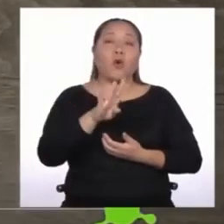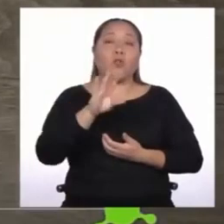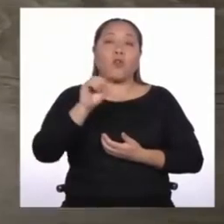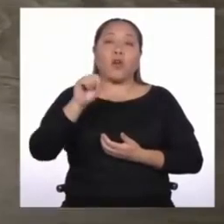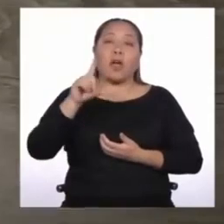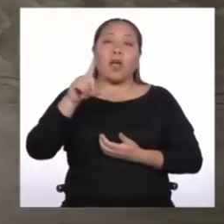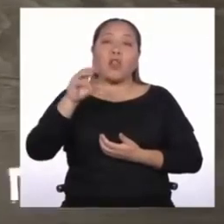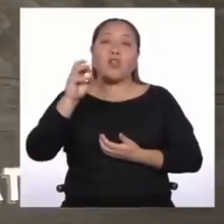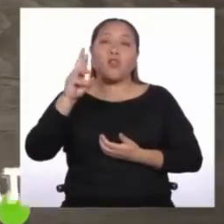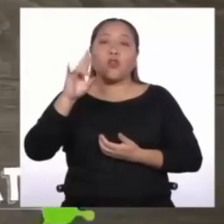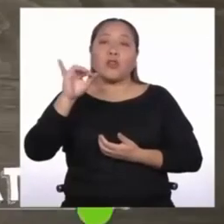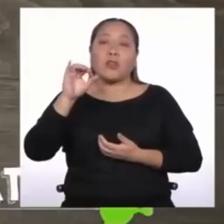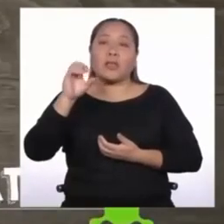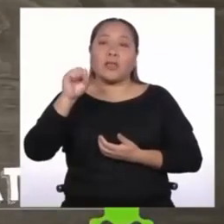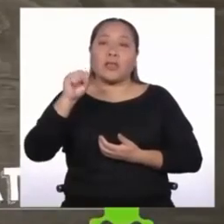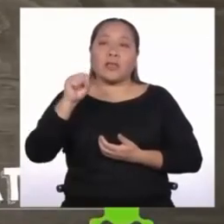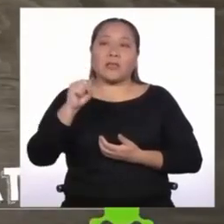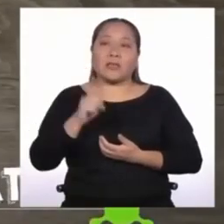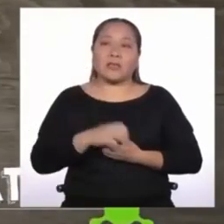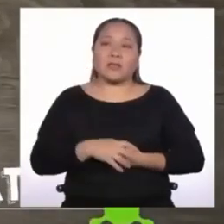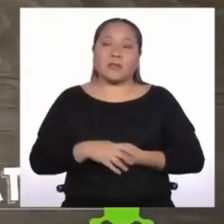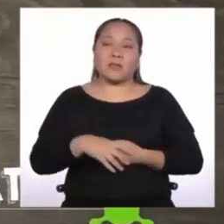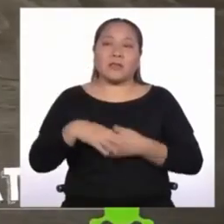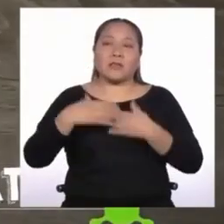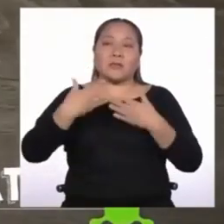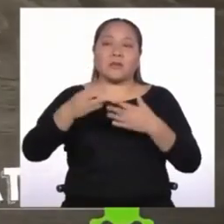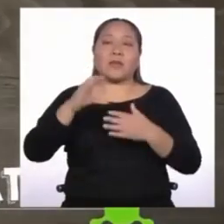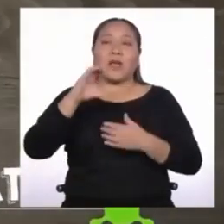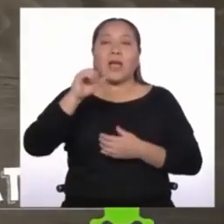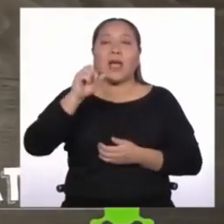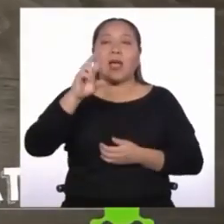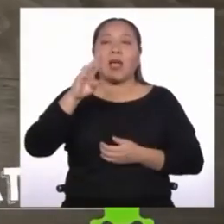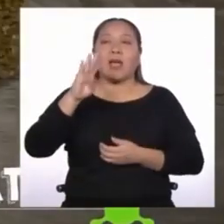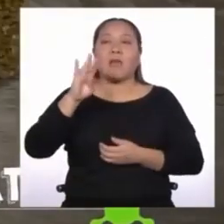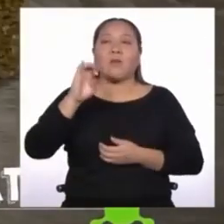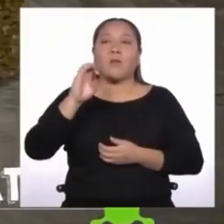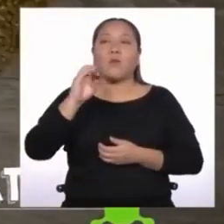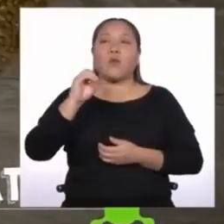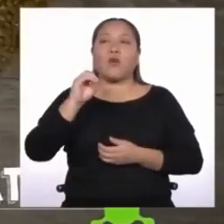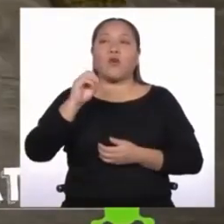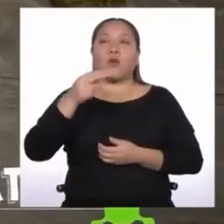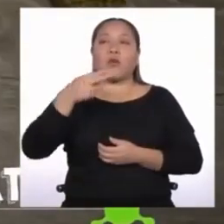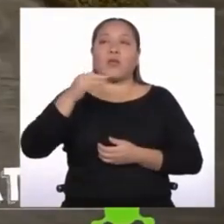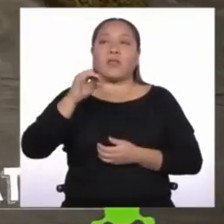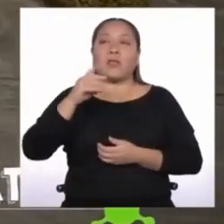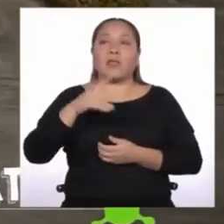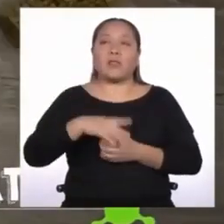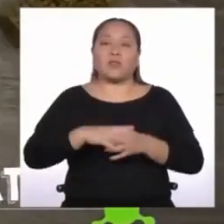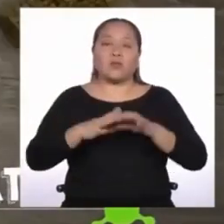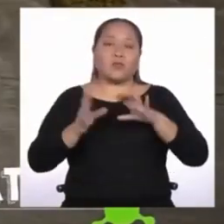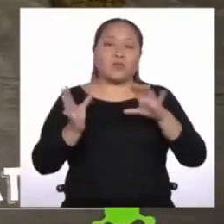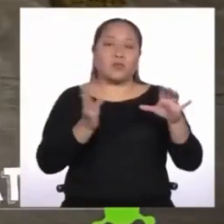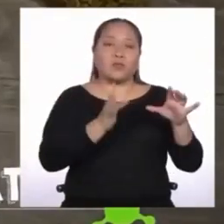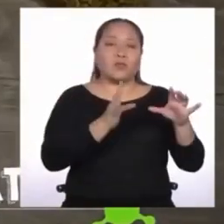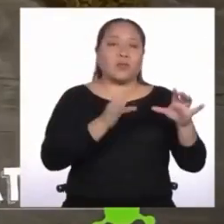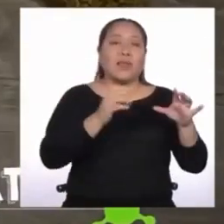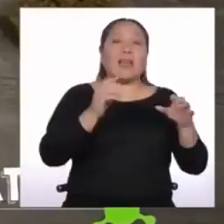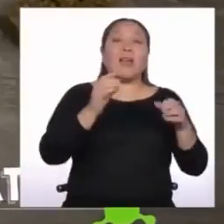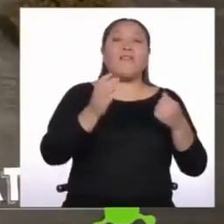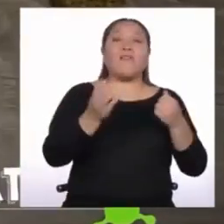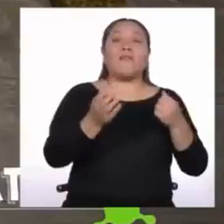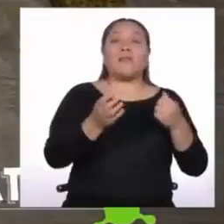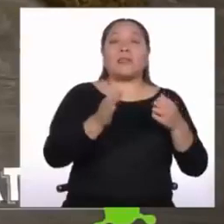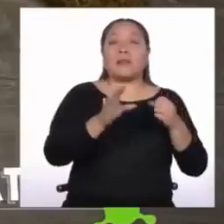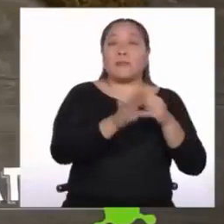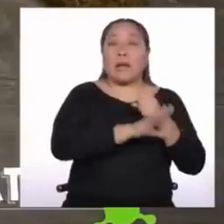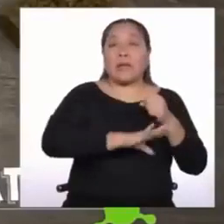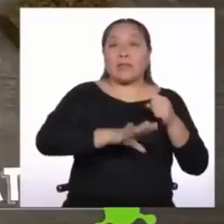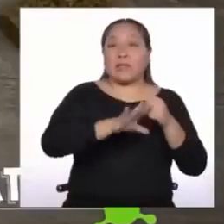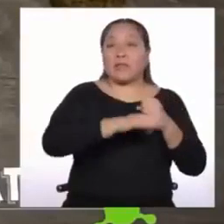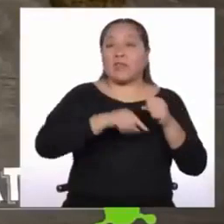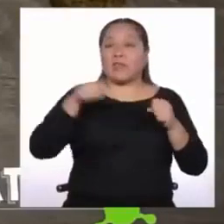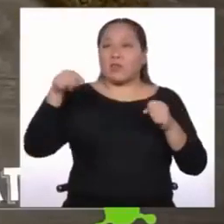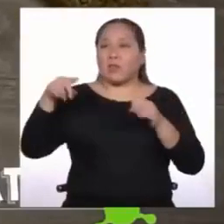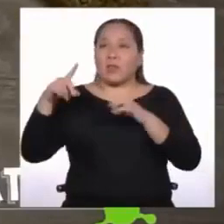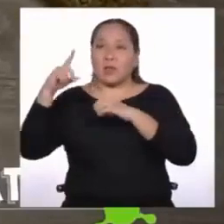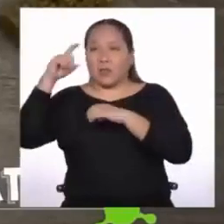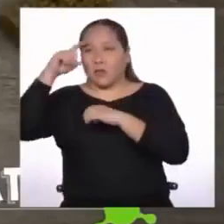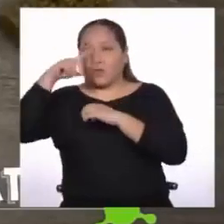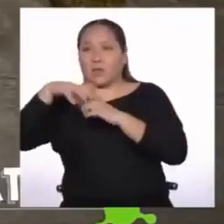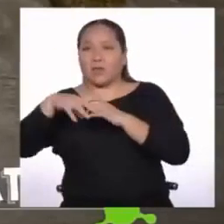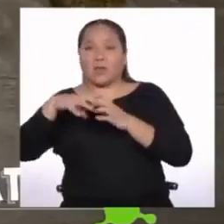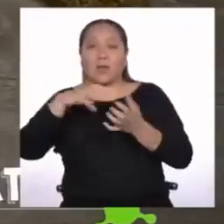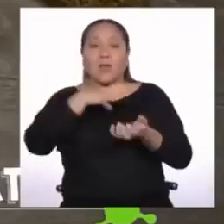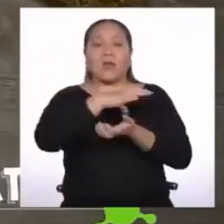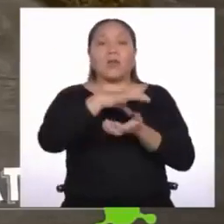gramo. Luego vienen los carbohidratos que se dividen en dos grupos, los simples y los complejos. Dentro de los simples tenemos al